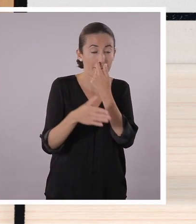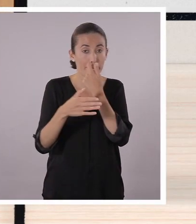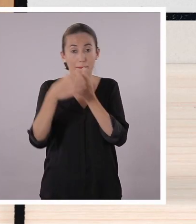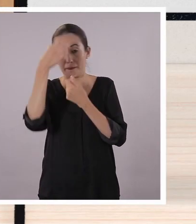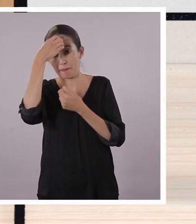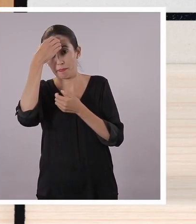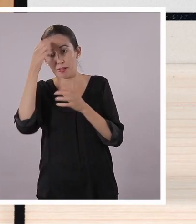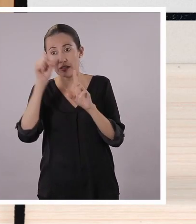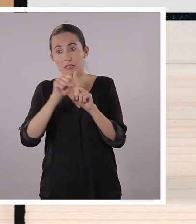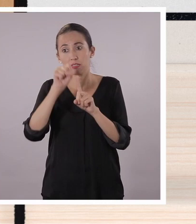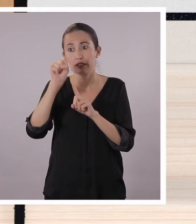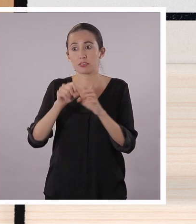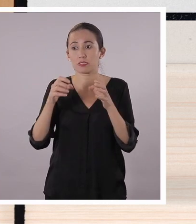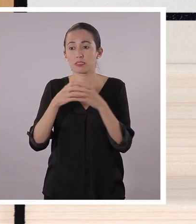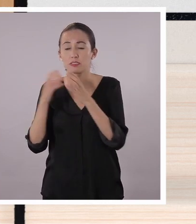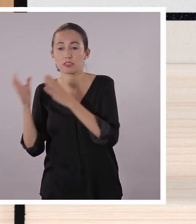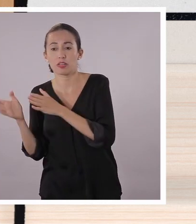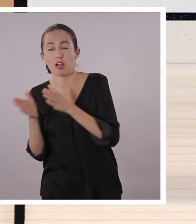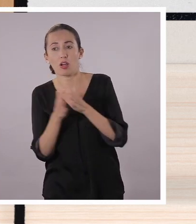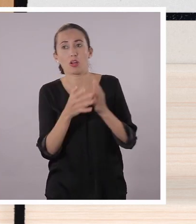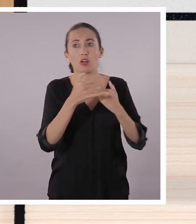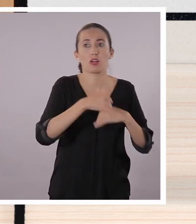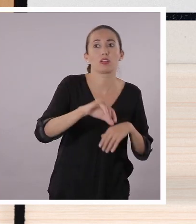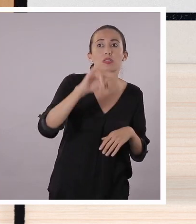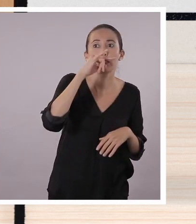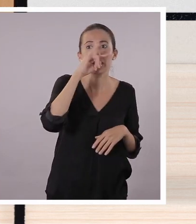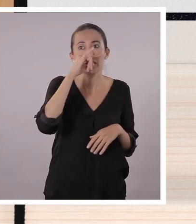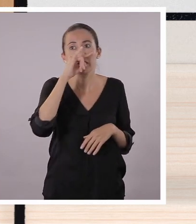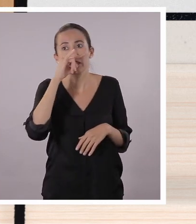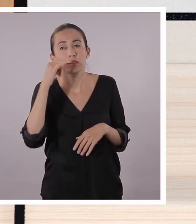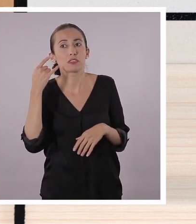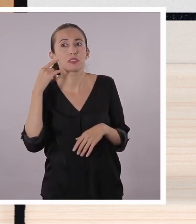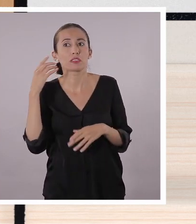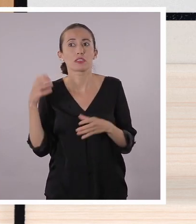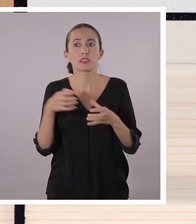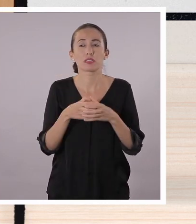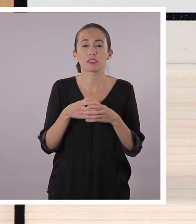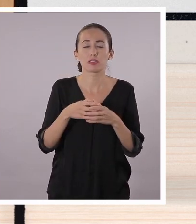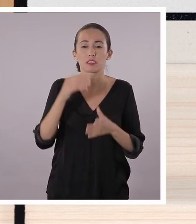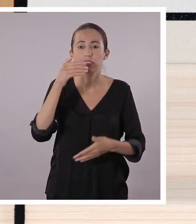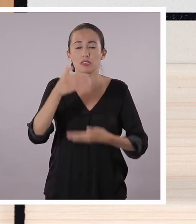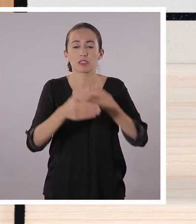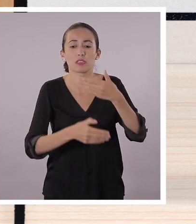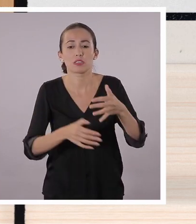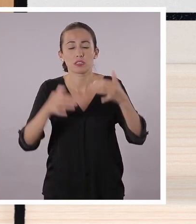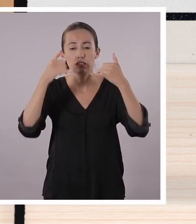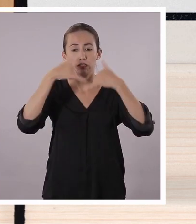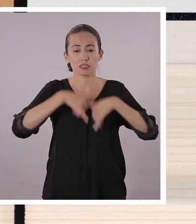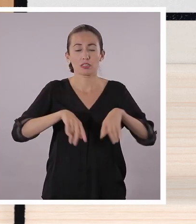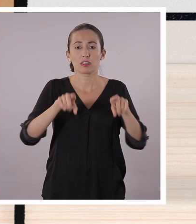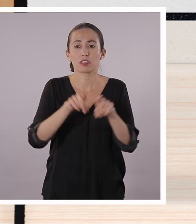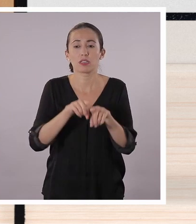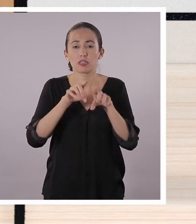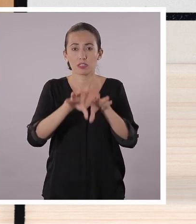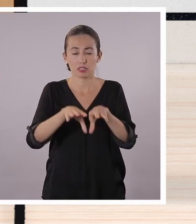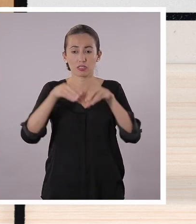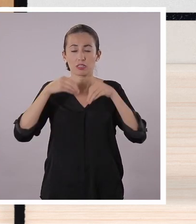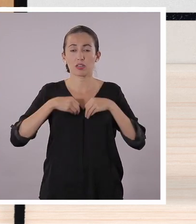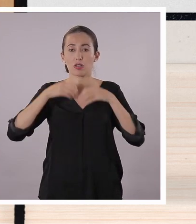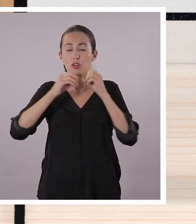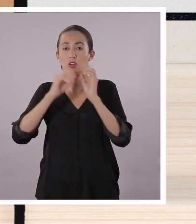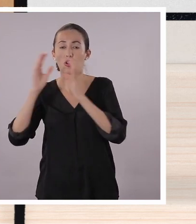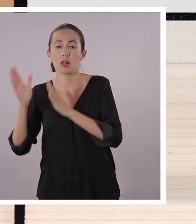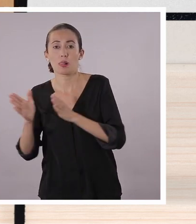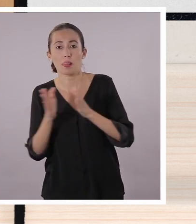educativos destinados a ustedes, niños, niñas, adolescentes y todos quienes les acompañan en casa. El objetivo es que, a